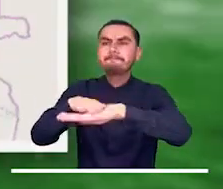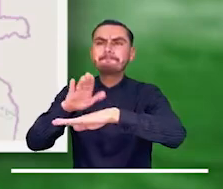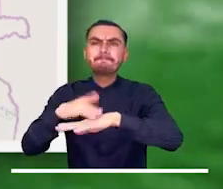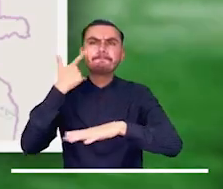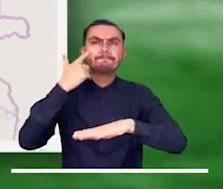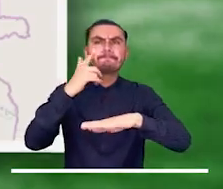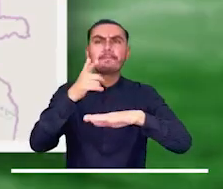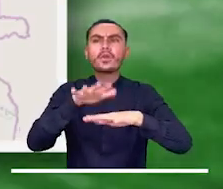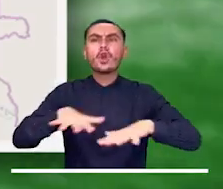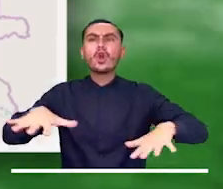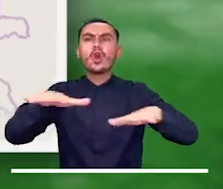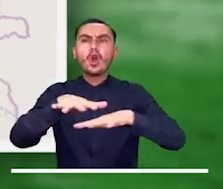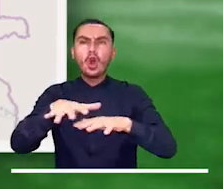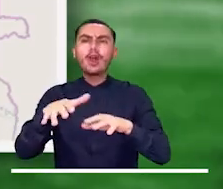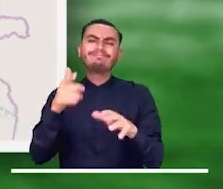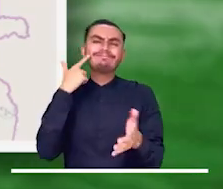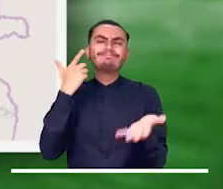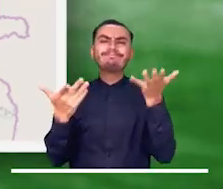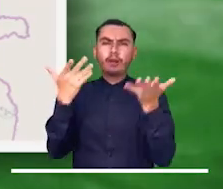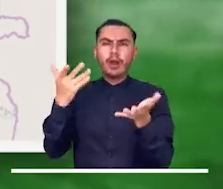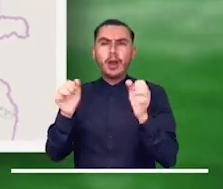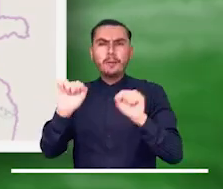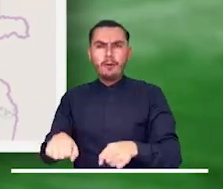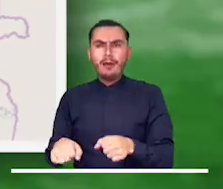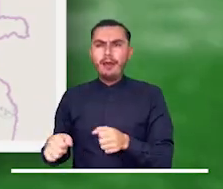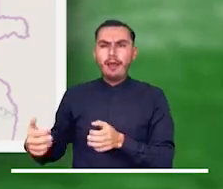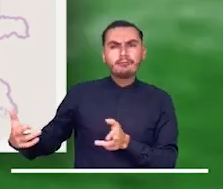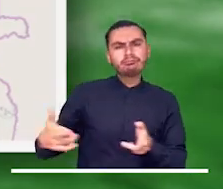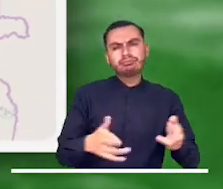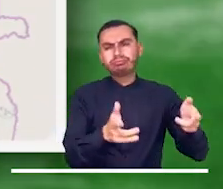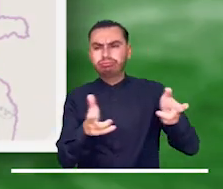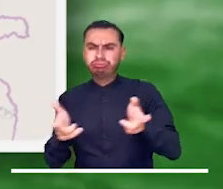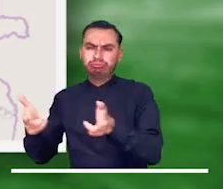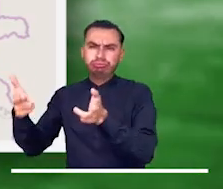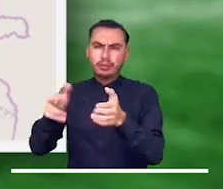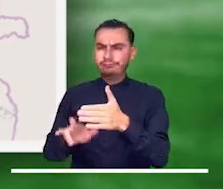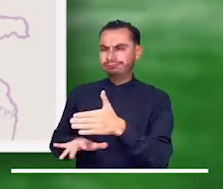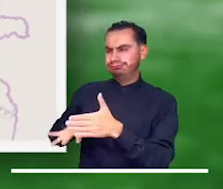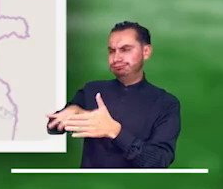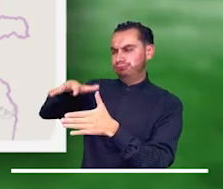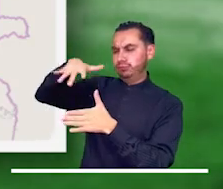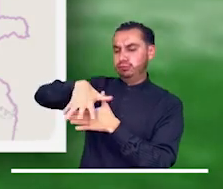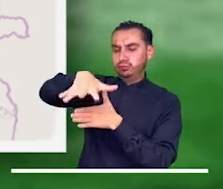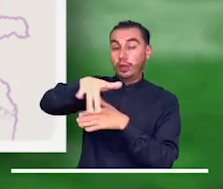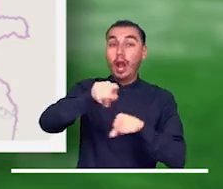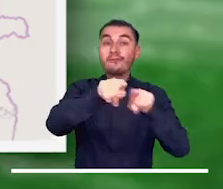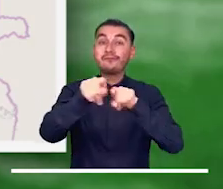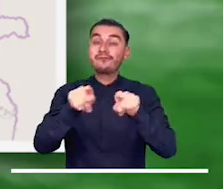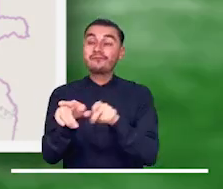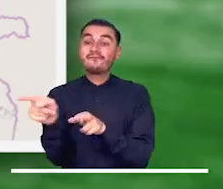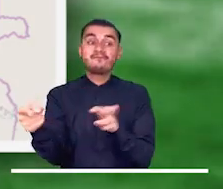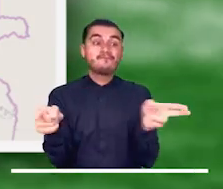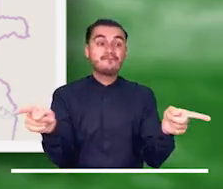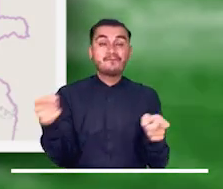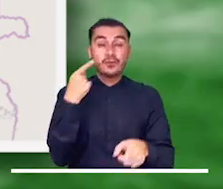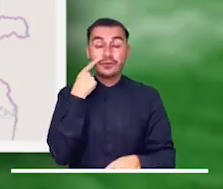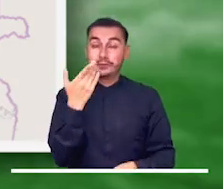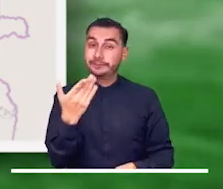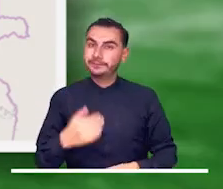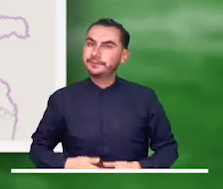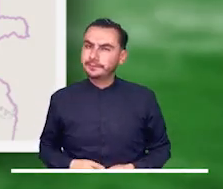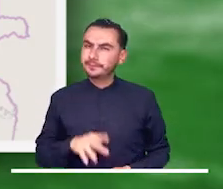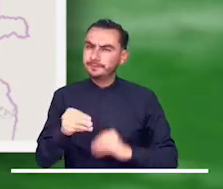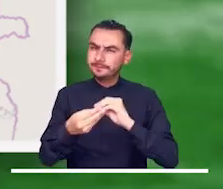vigentes en Colombia. Alerta puntual por desbordamiento del río Terenbí, el cual afecta varios sectores del municipio de